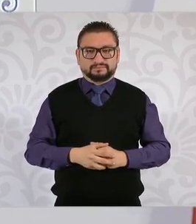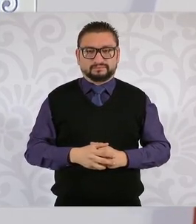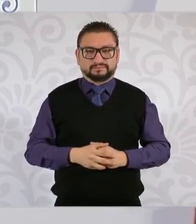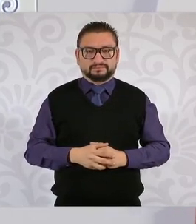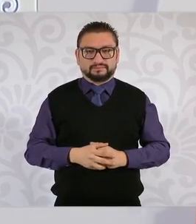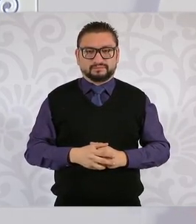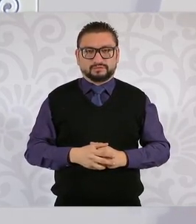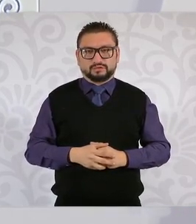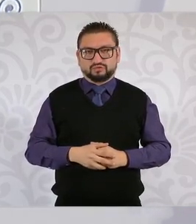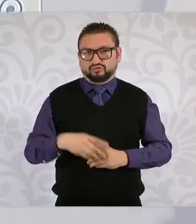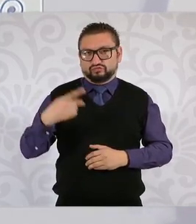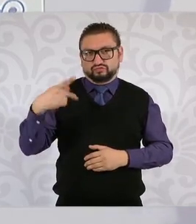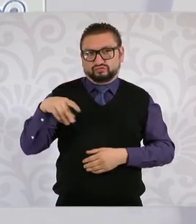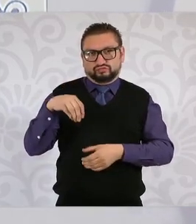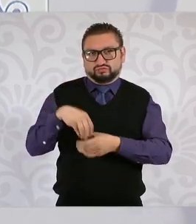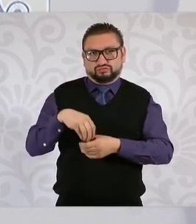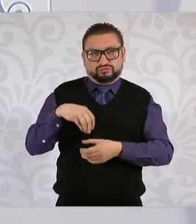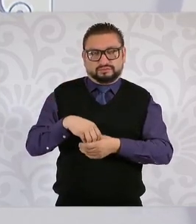íntimo